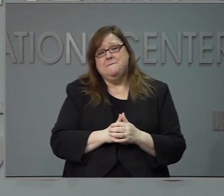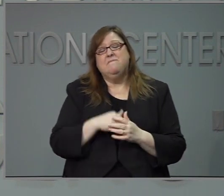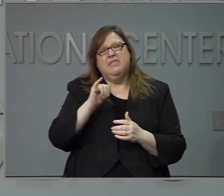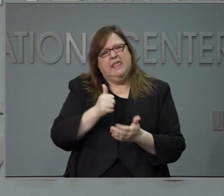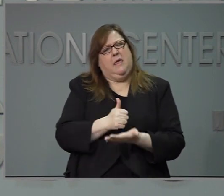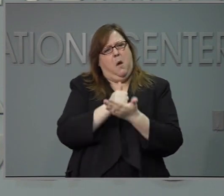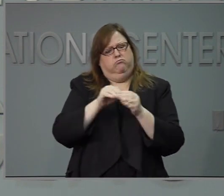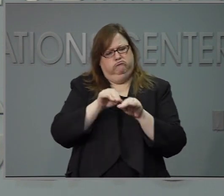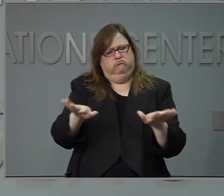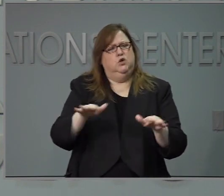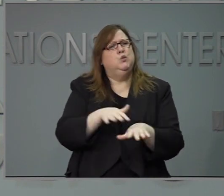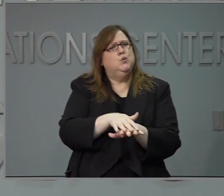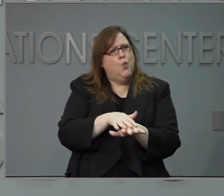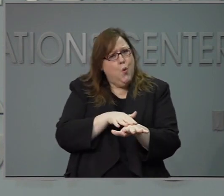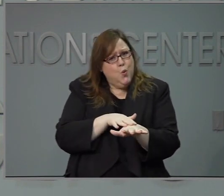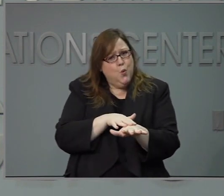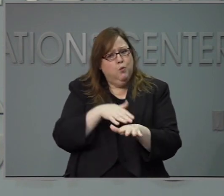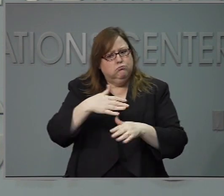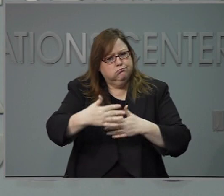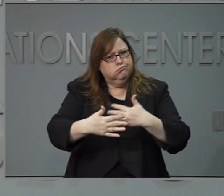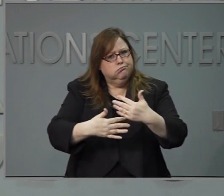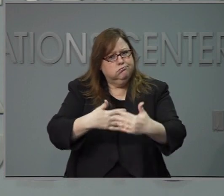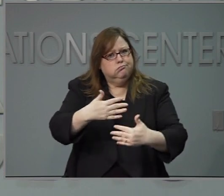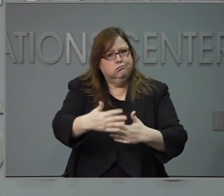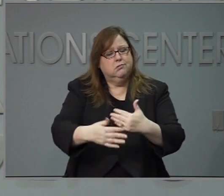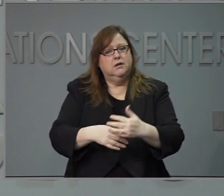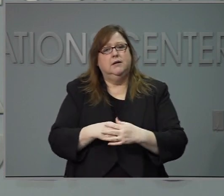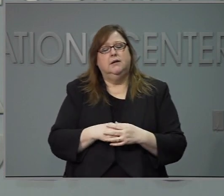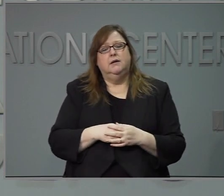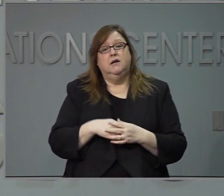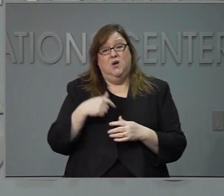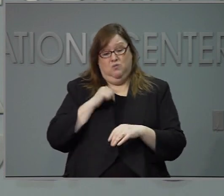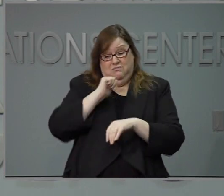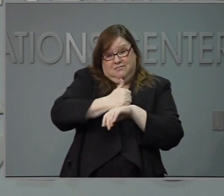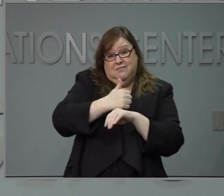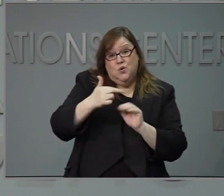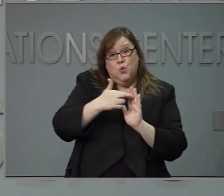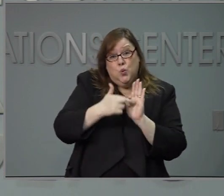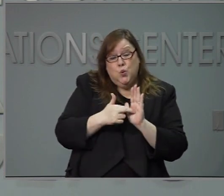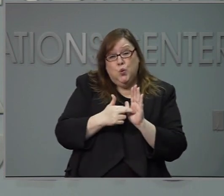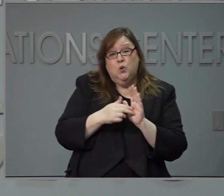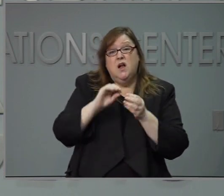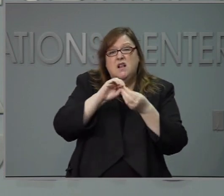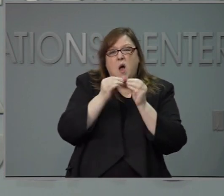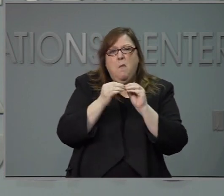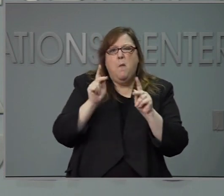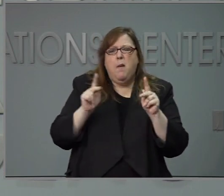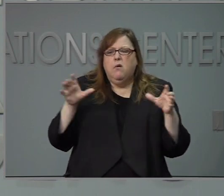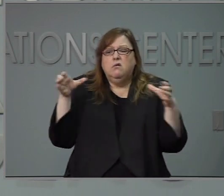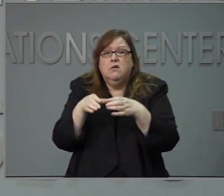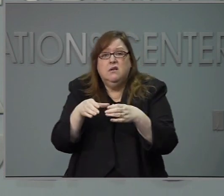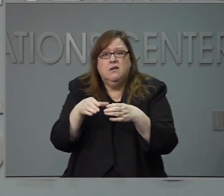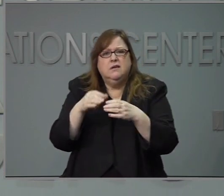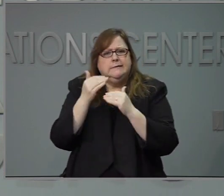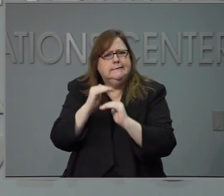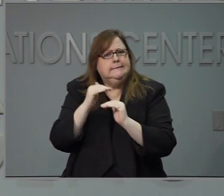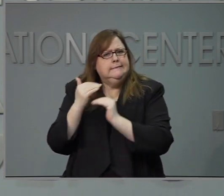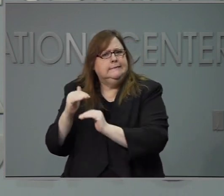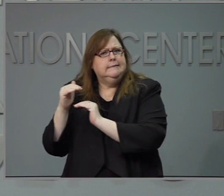poder reducir las reuniones de muchas personas sobre todo en interiores en sitios donde